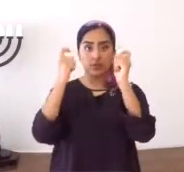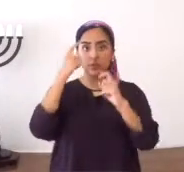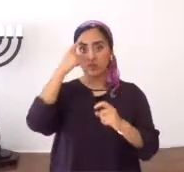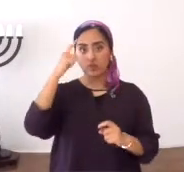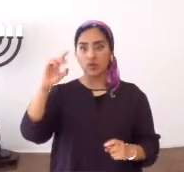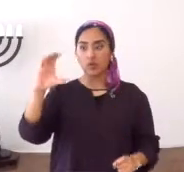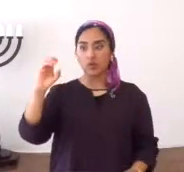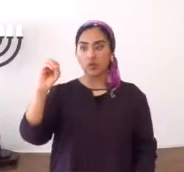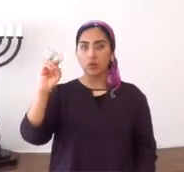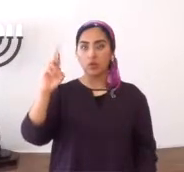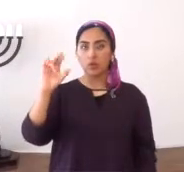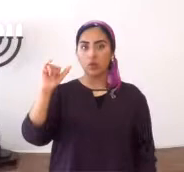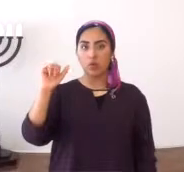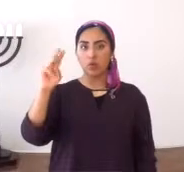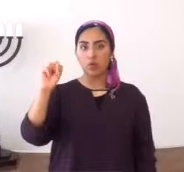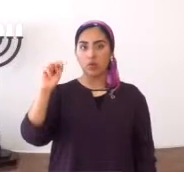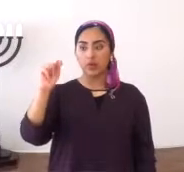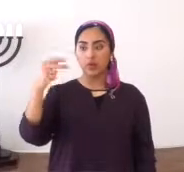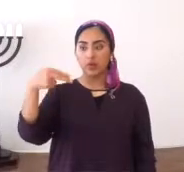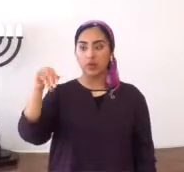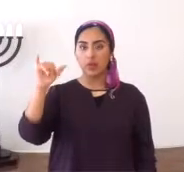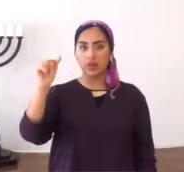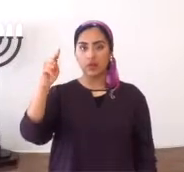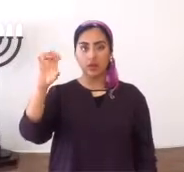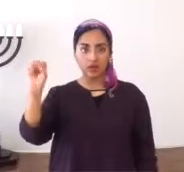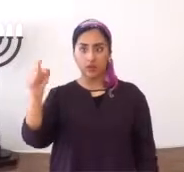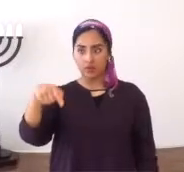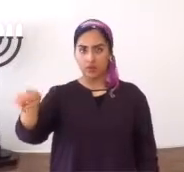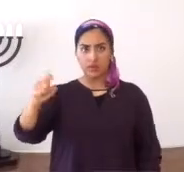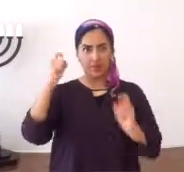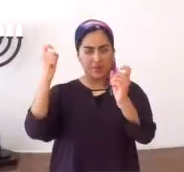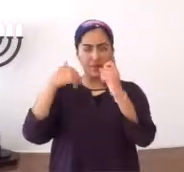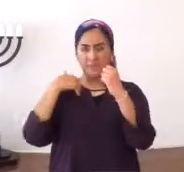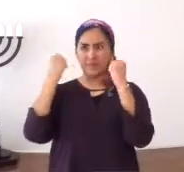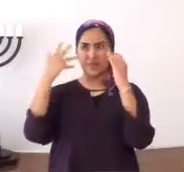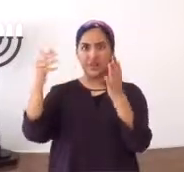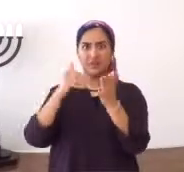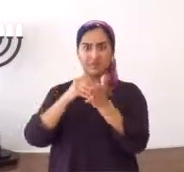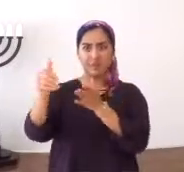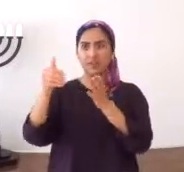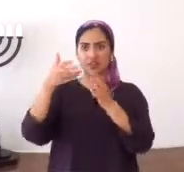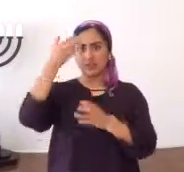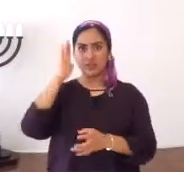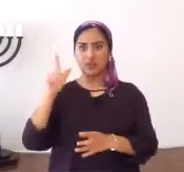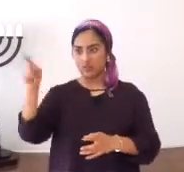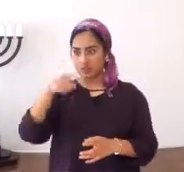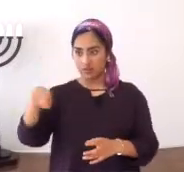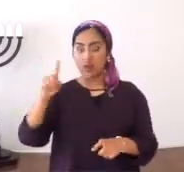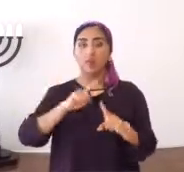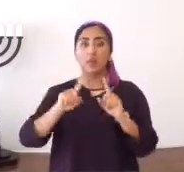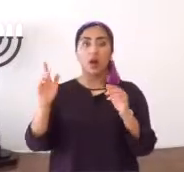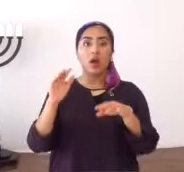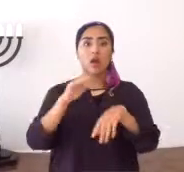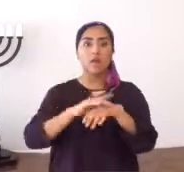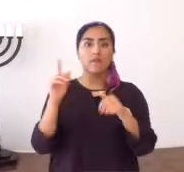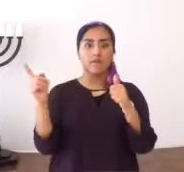enseñaba, esta fiesta, a los Corintios, y los Corintios, adoraban, a cuanto diablo, se les ocurría, tenían mil dioses,